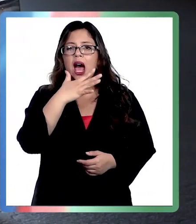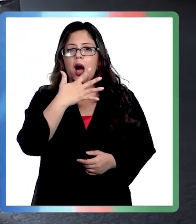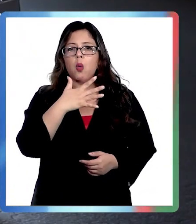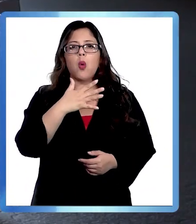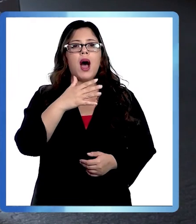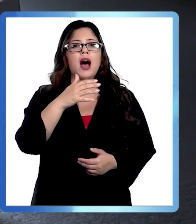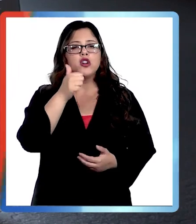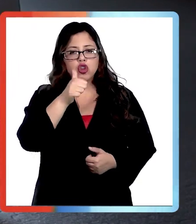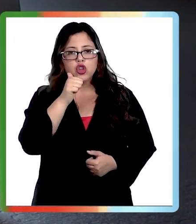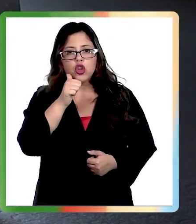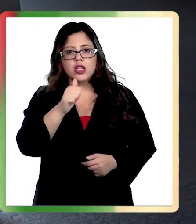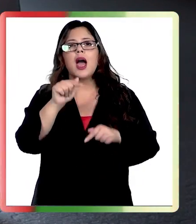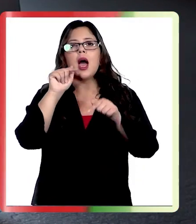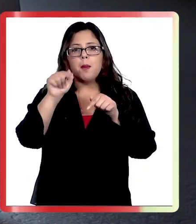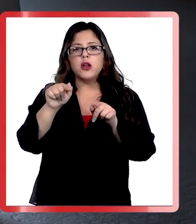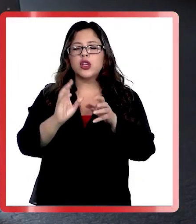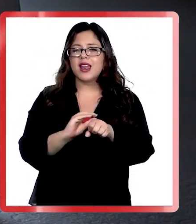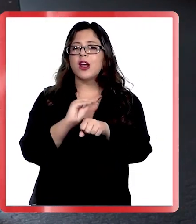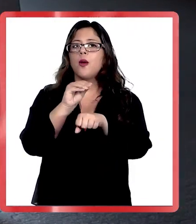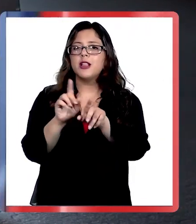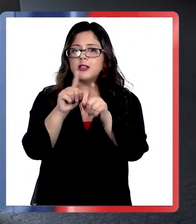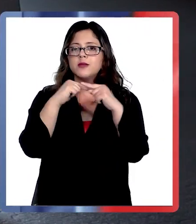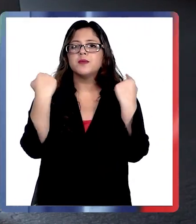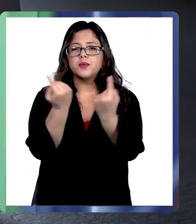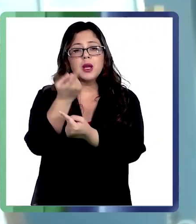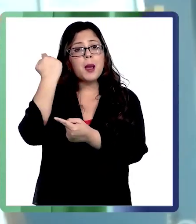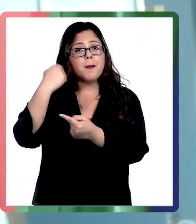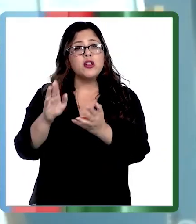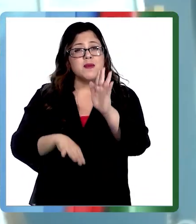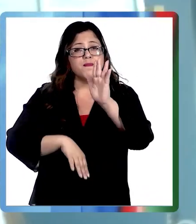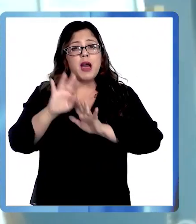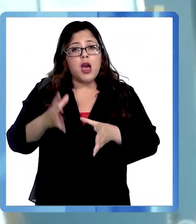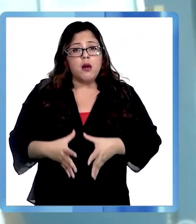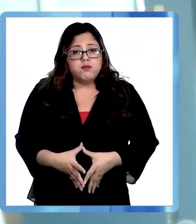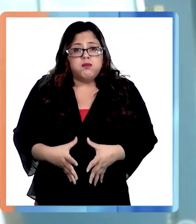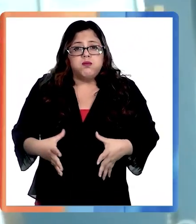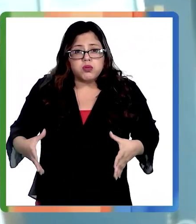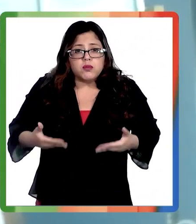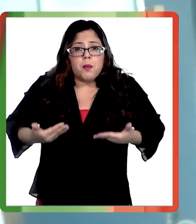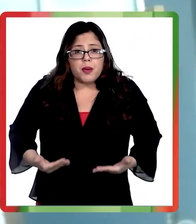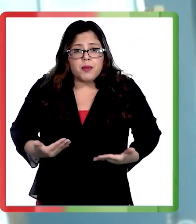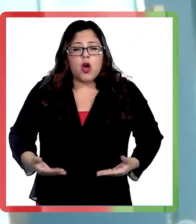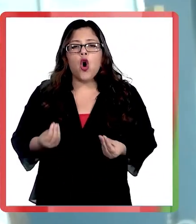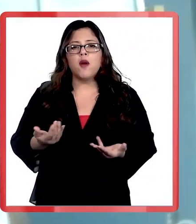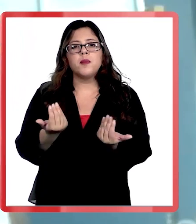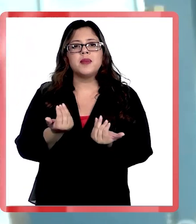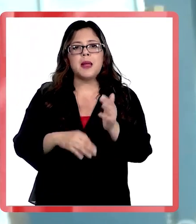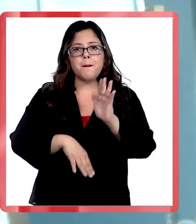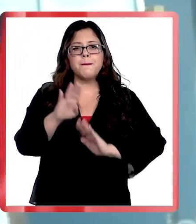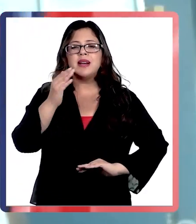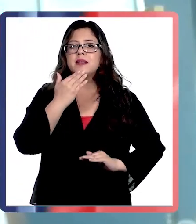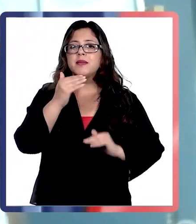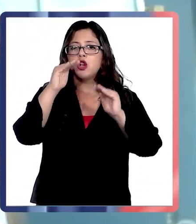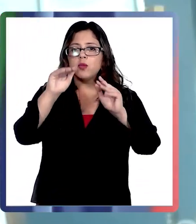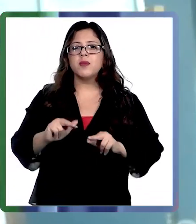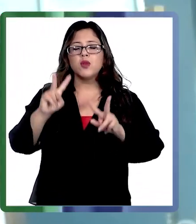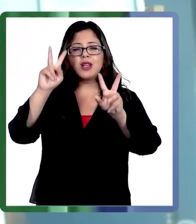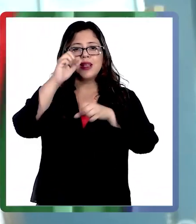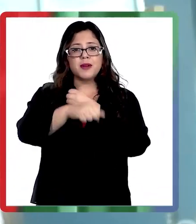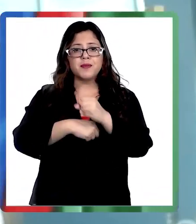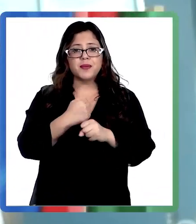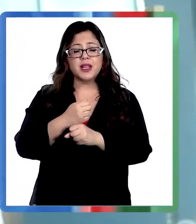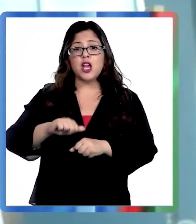generalizada de los dos litros. Pero si tengo un peso más elevado, lógicamente que va a tener que ser más. Lo mismo en relación a la edad.